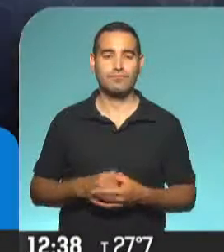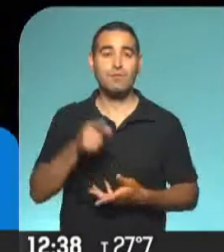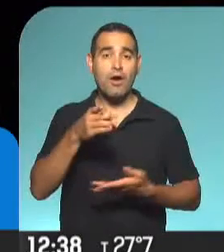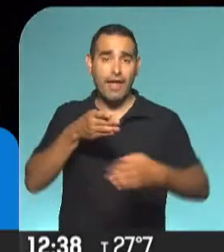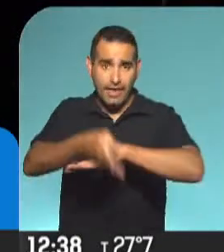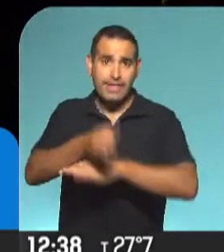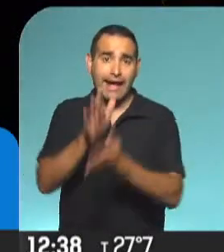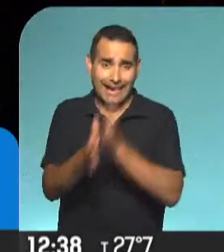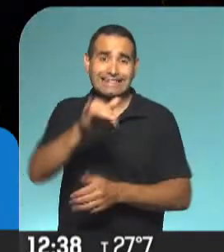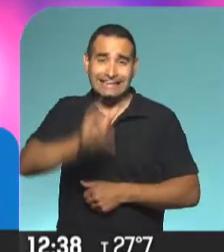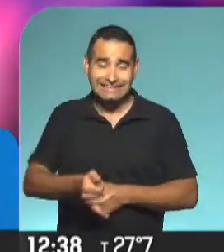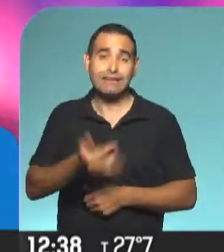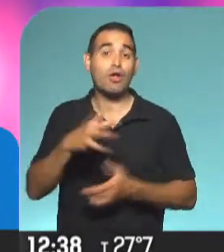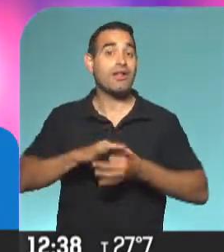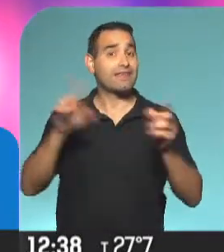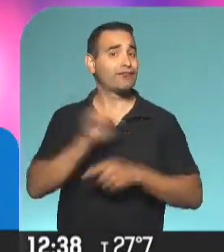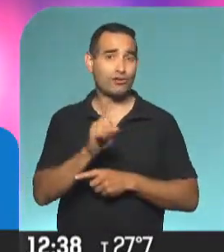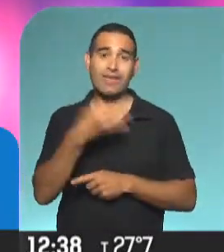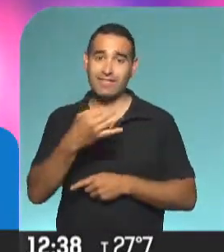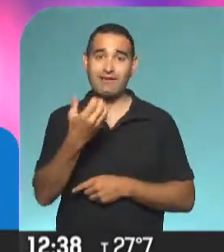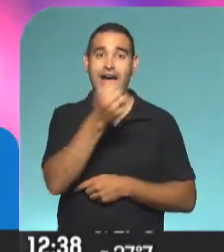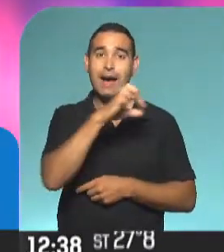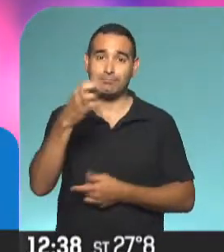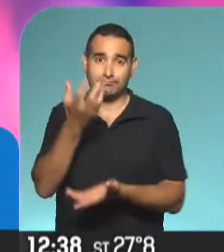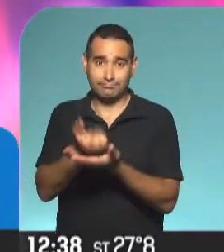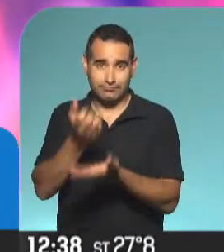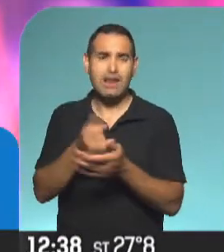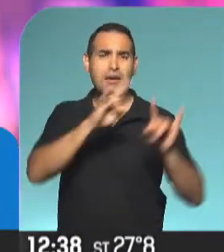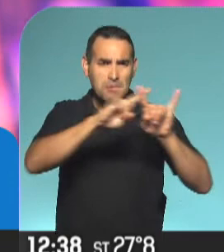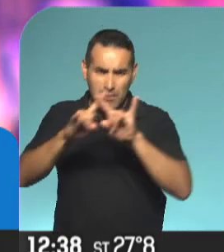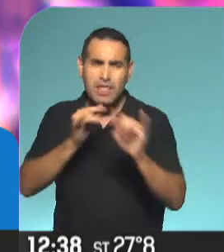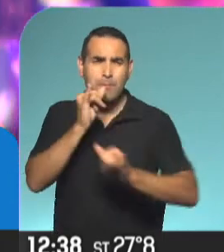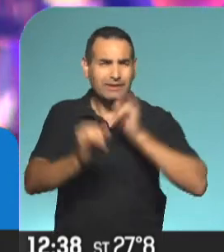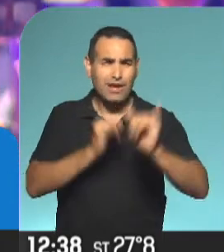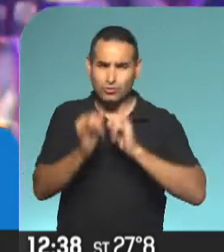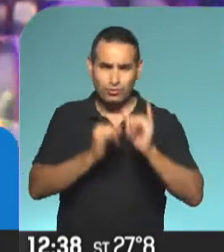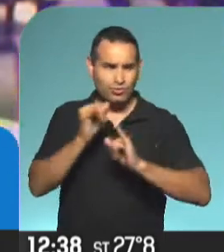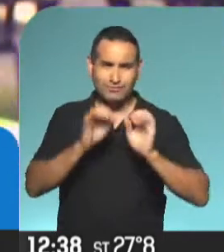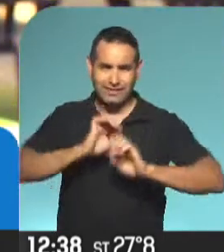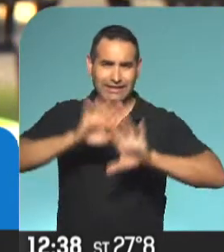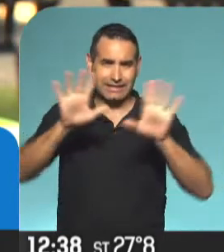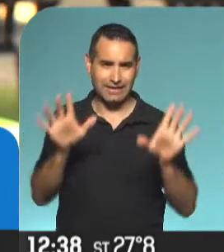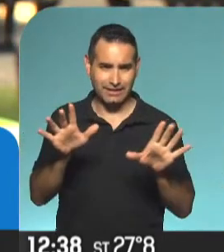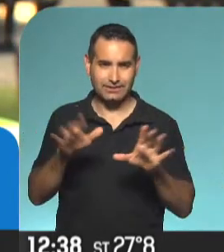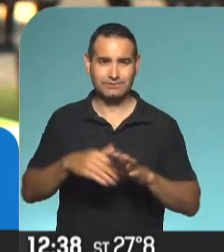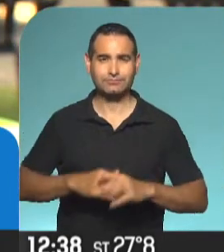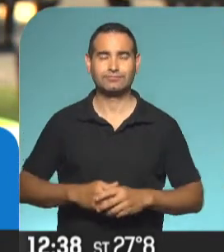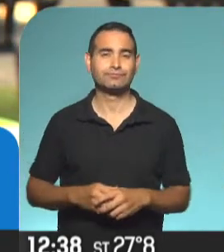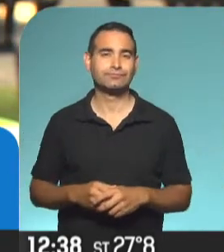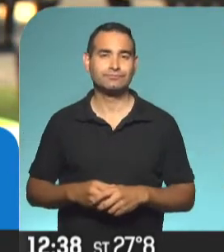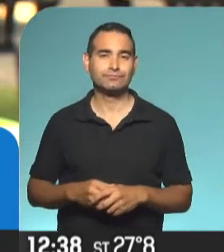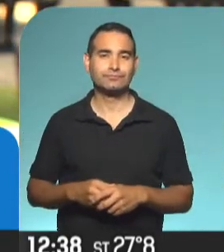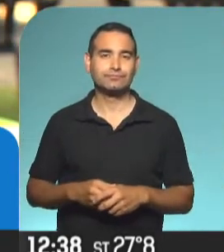gratuito, pero no libre, hay que hacer una aplicación. Ahí en la página está muy claramente explicado. Y esto, que es